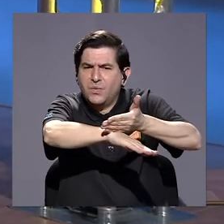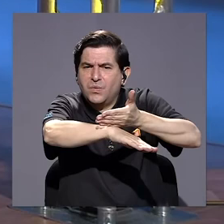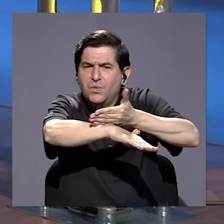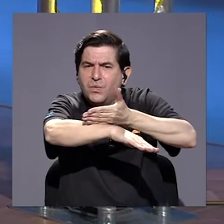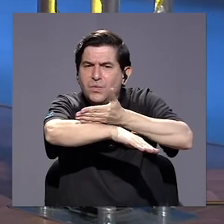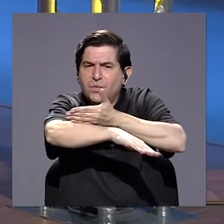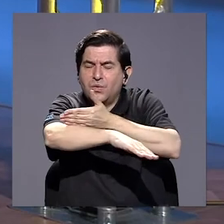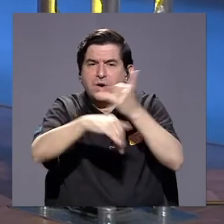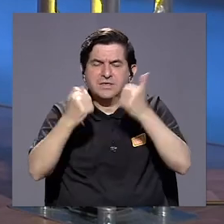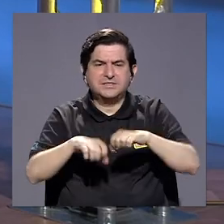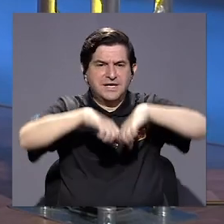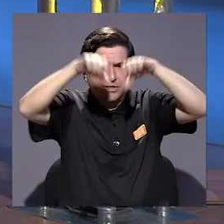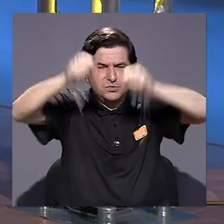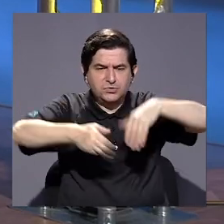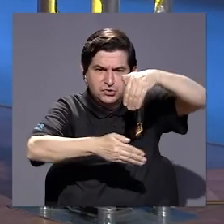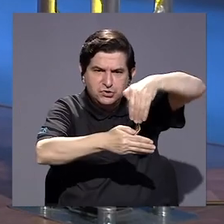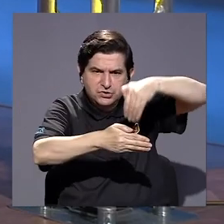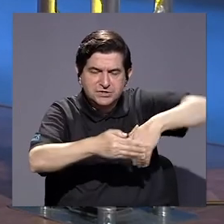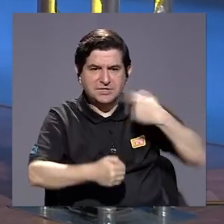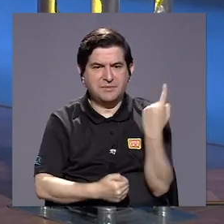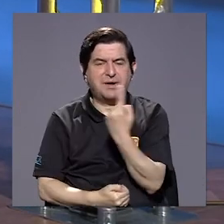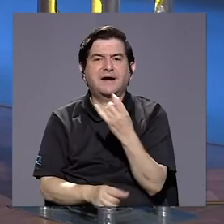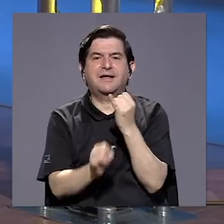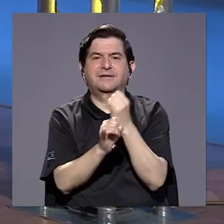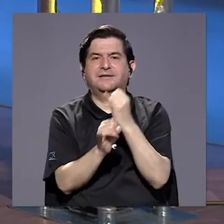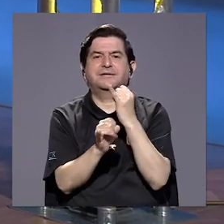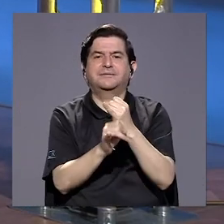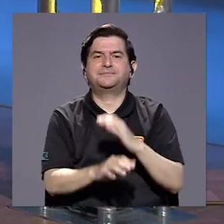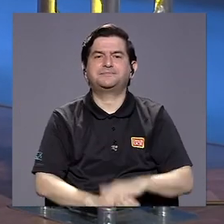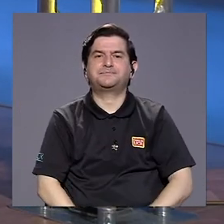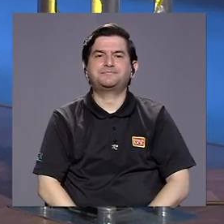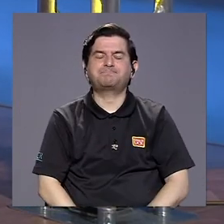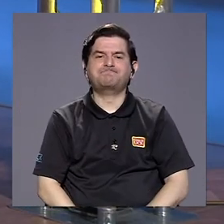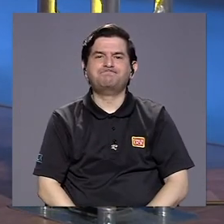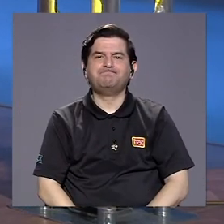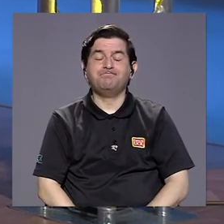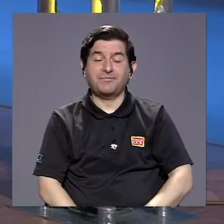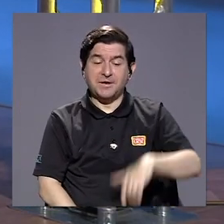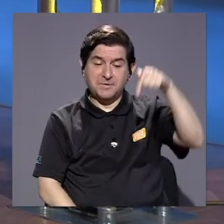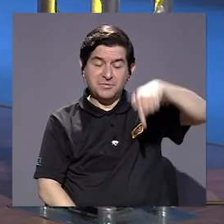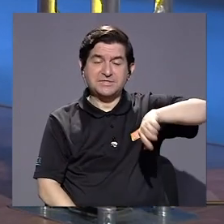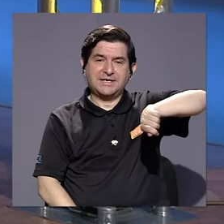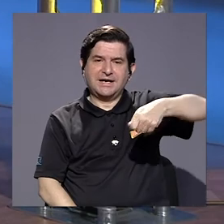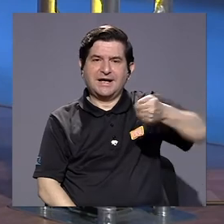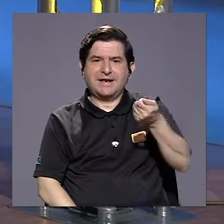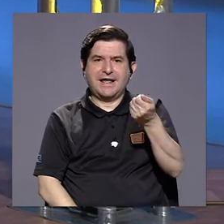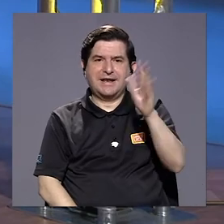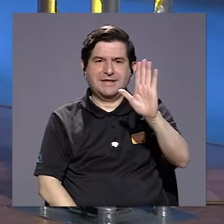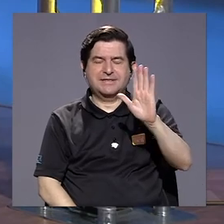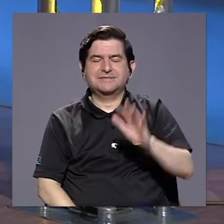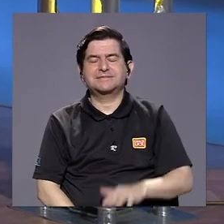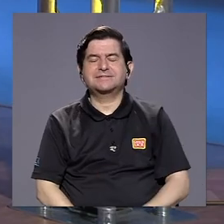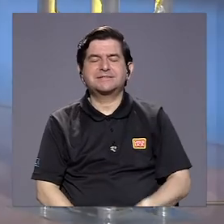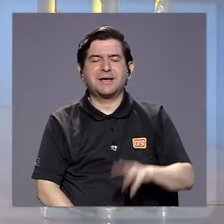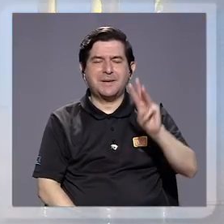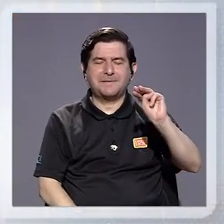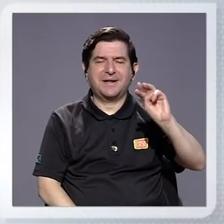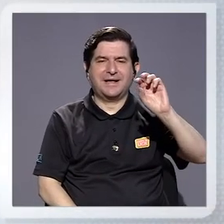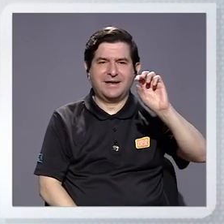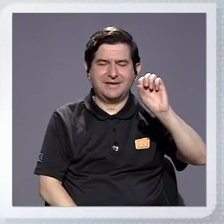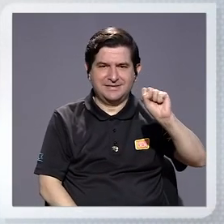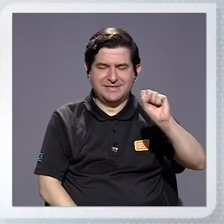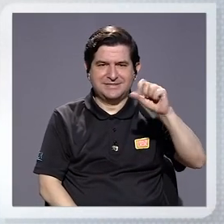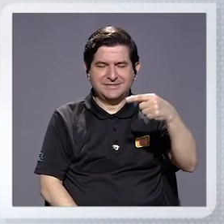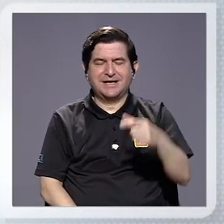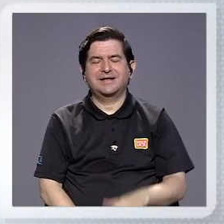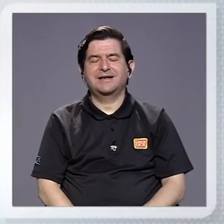ya más sistemáticas de cada una de las instituciones. Pues desde acá, desde el Canal 15, Margarita, le deseamos muchos éxitos en